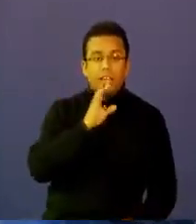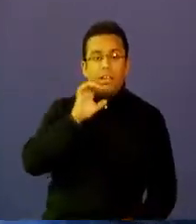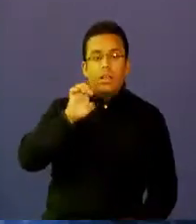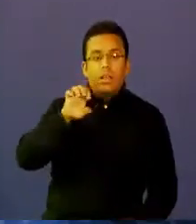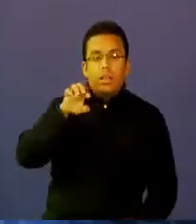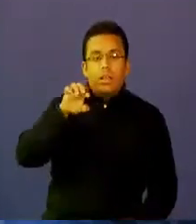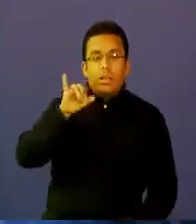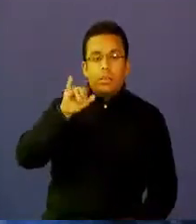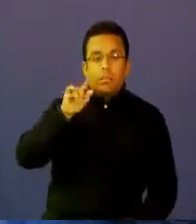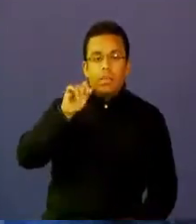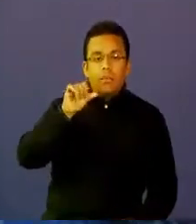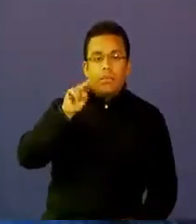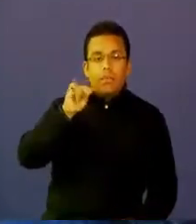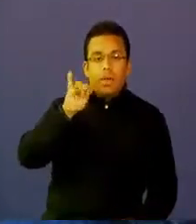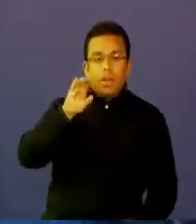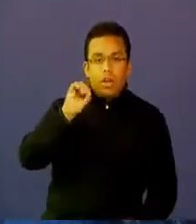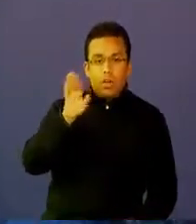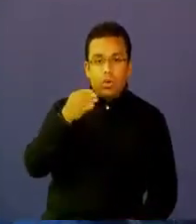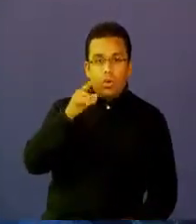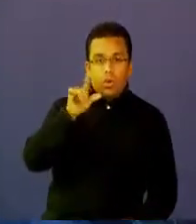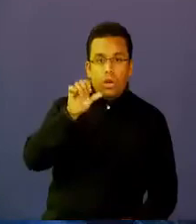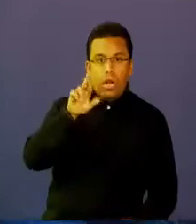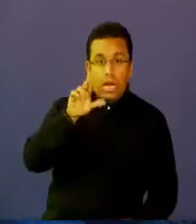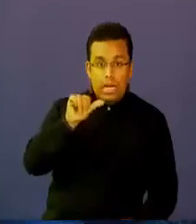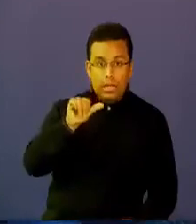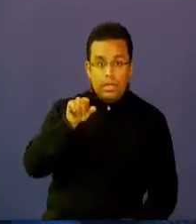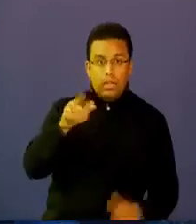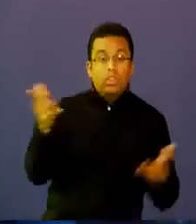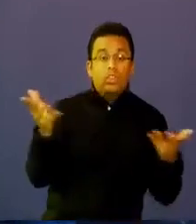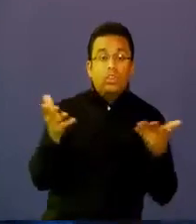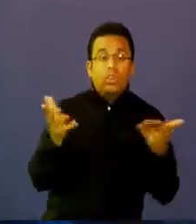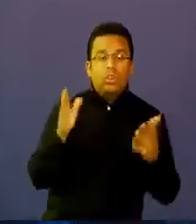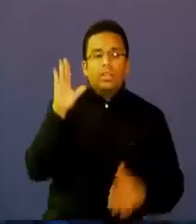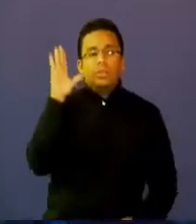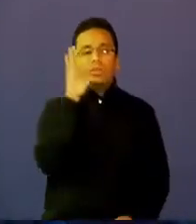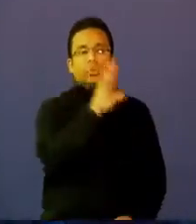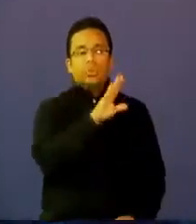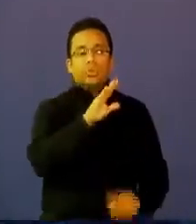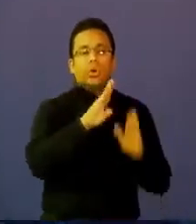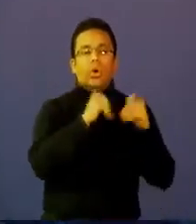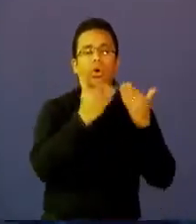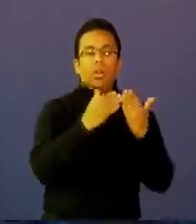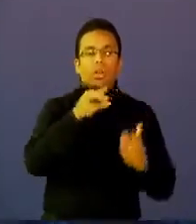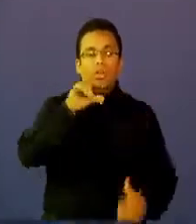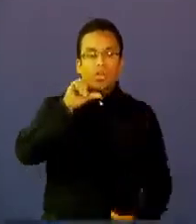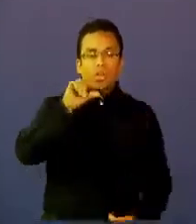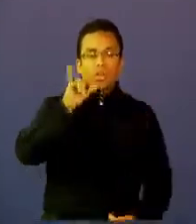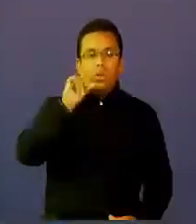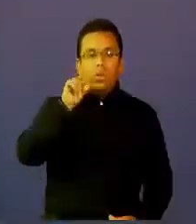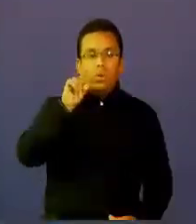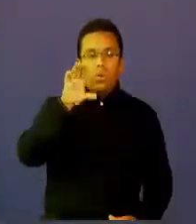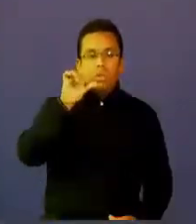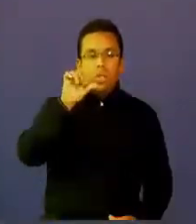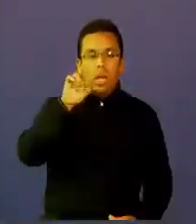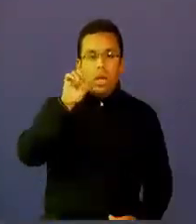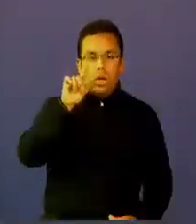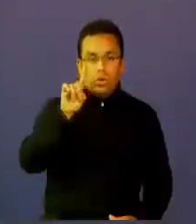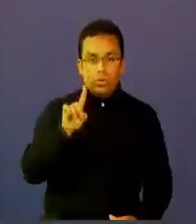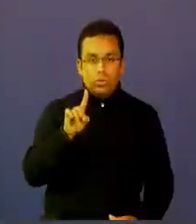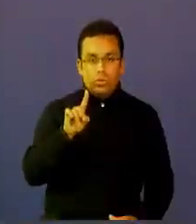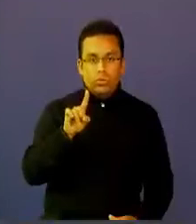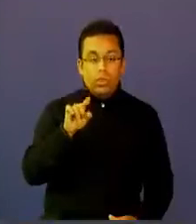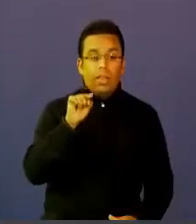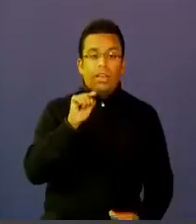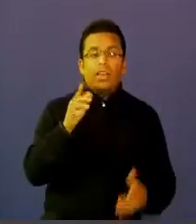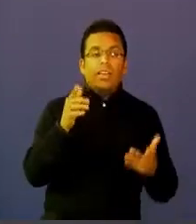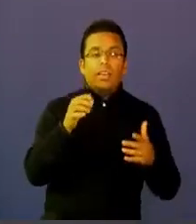Lara de la institución educativa Luis Carlos Galán Sarmiento en Carepa Antioquia está siguiendo la transmisión